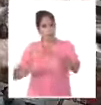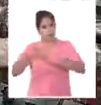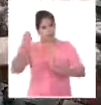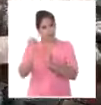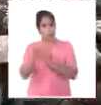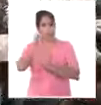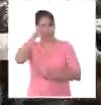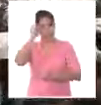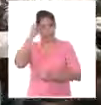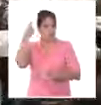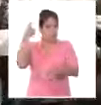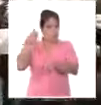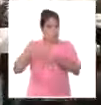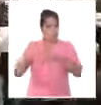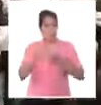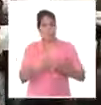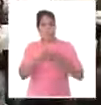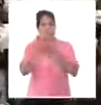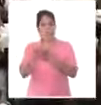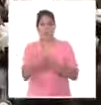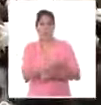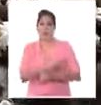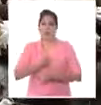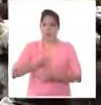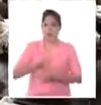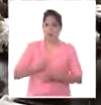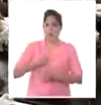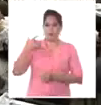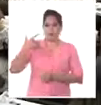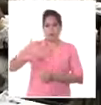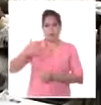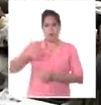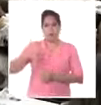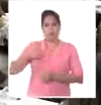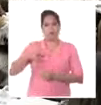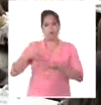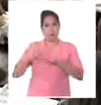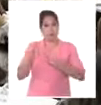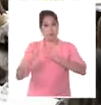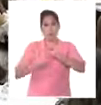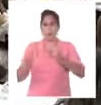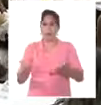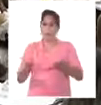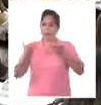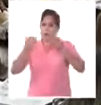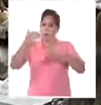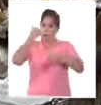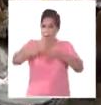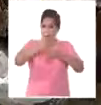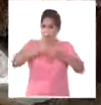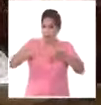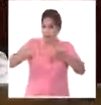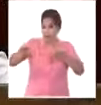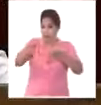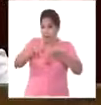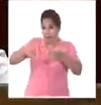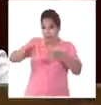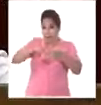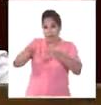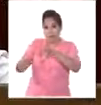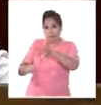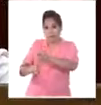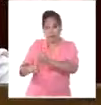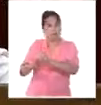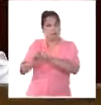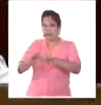Y nuestro invariable apoyo a los esfuerzos de la República Argentina para recuperar la soberanía sobre las Islas Martinas, Georgia del